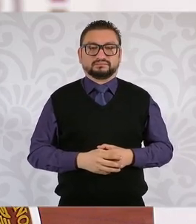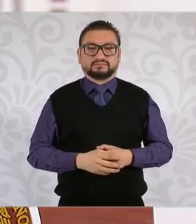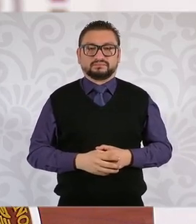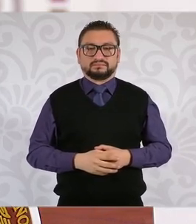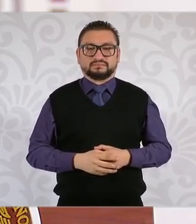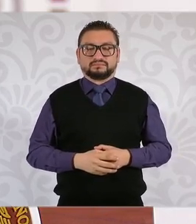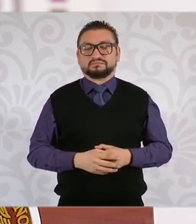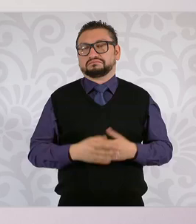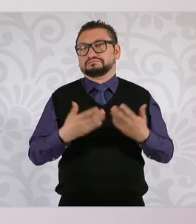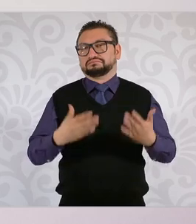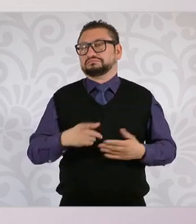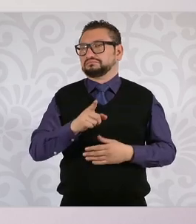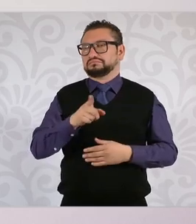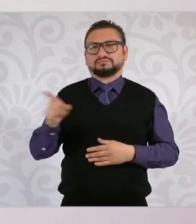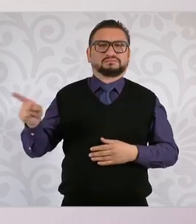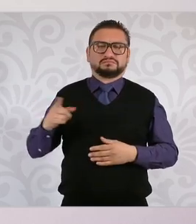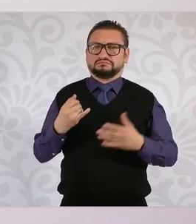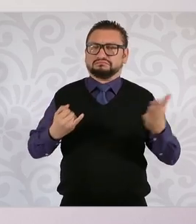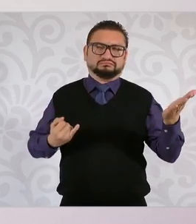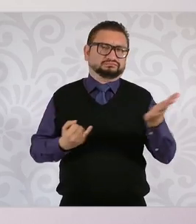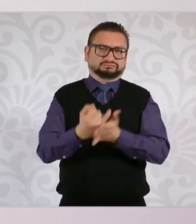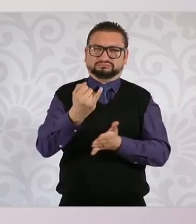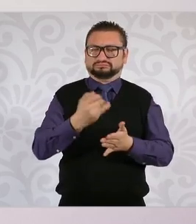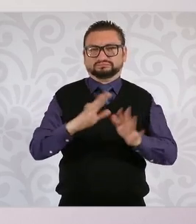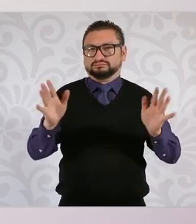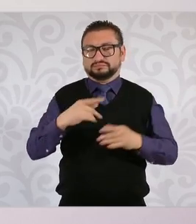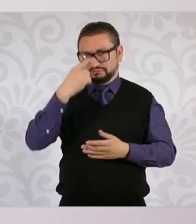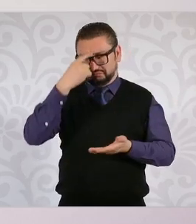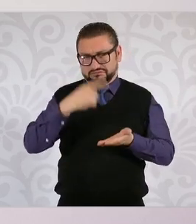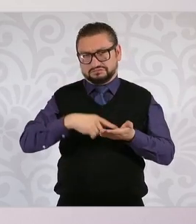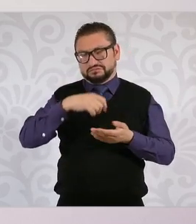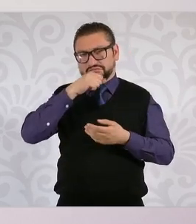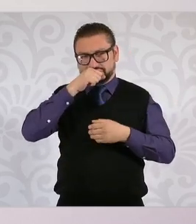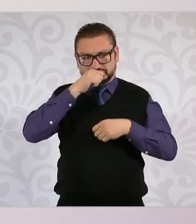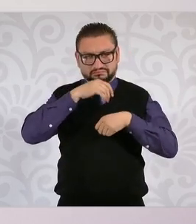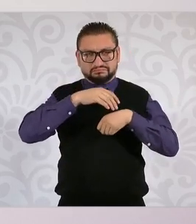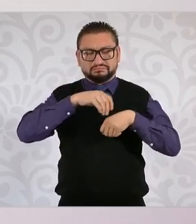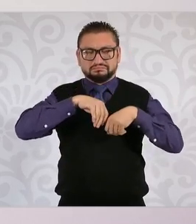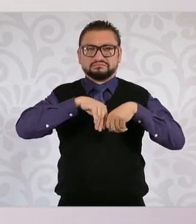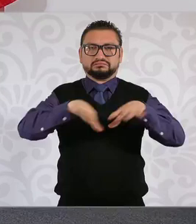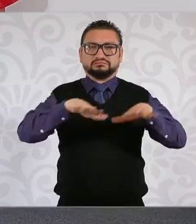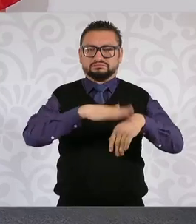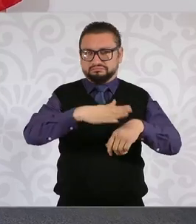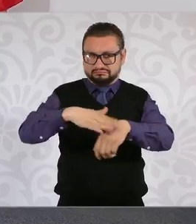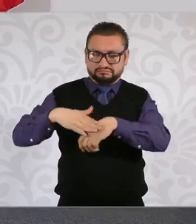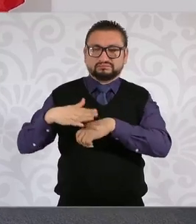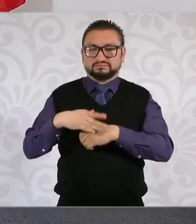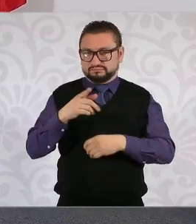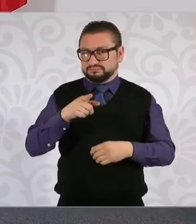y quién ellos vayan a decidir. Creo que están por abrir la convocatoria y pues ellos